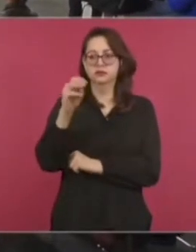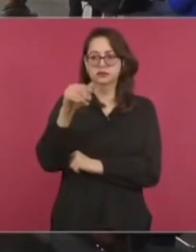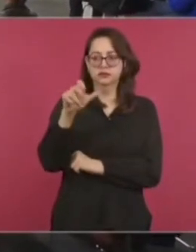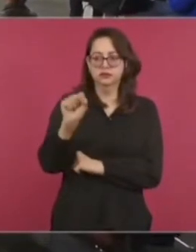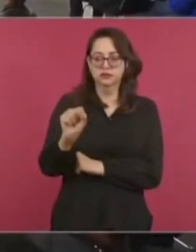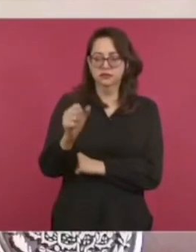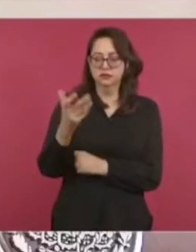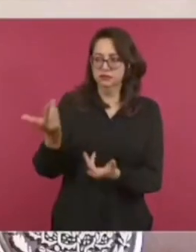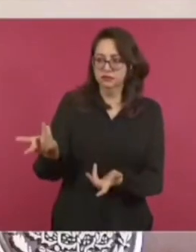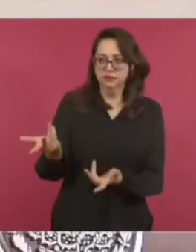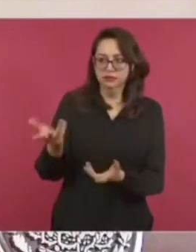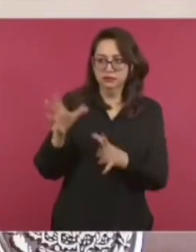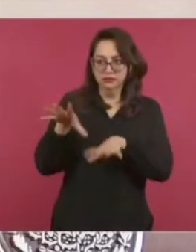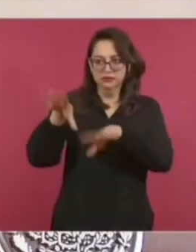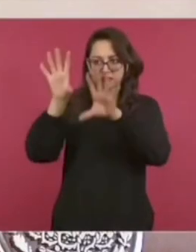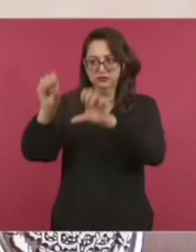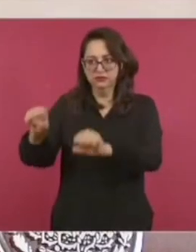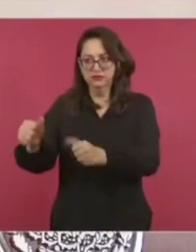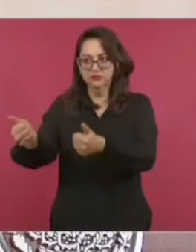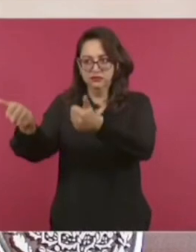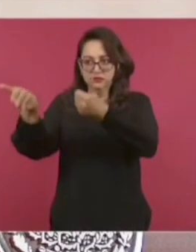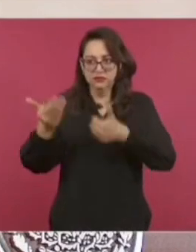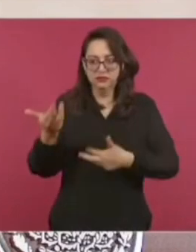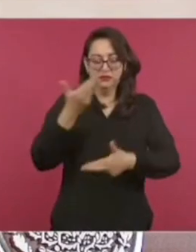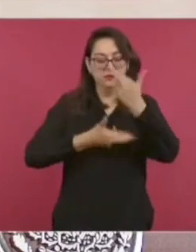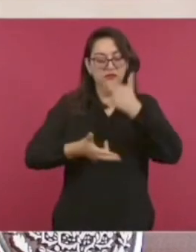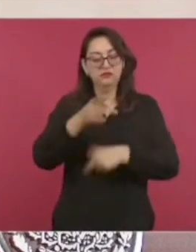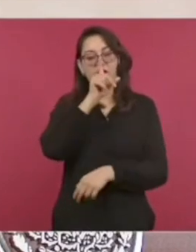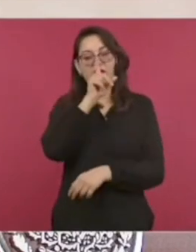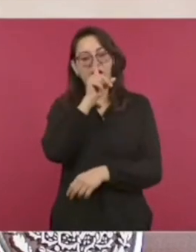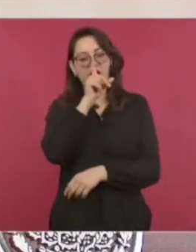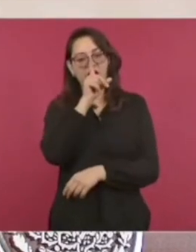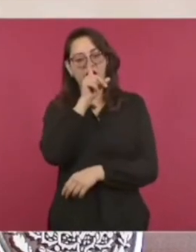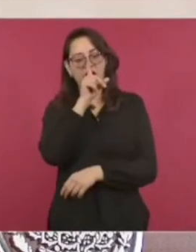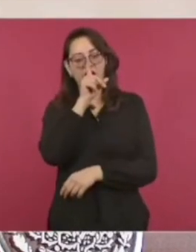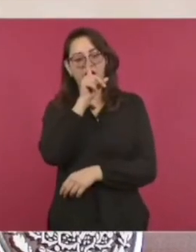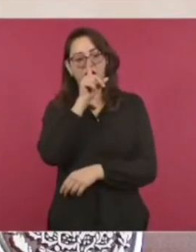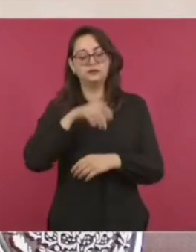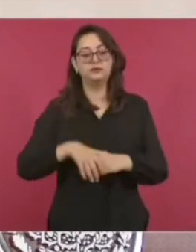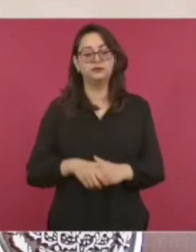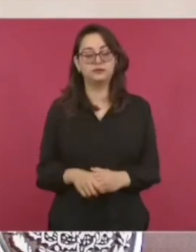todavía una respuesta.